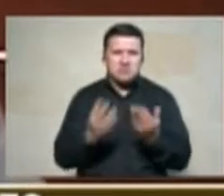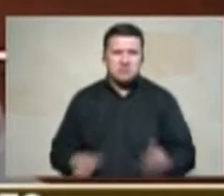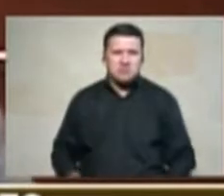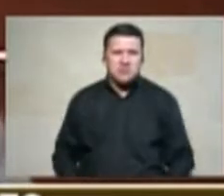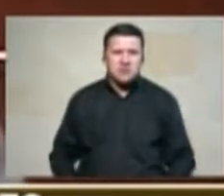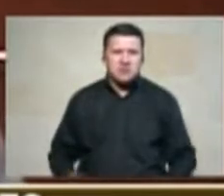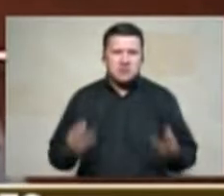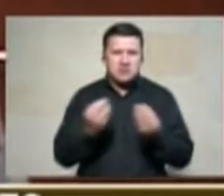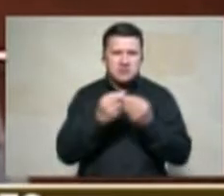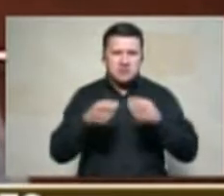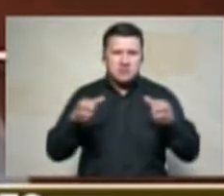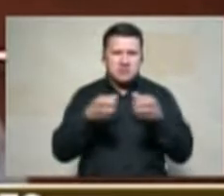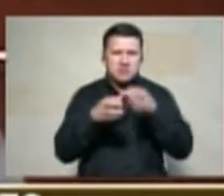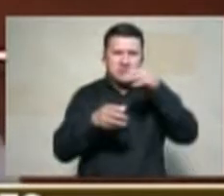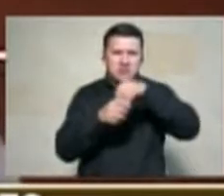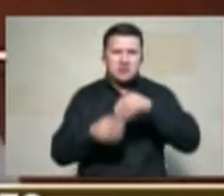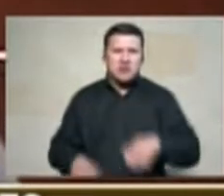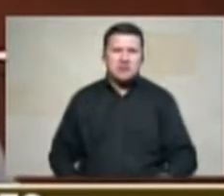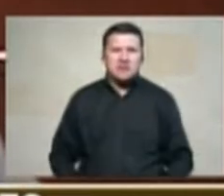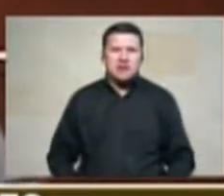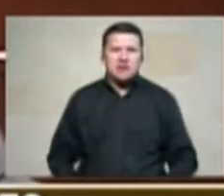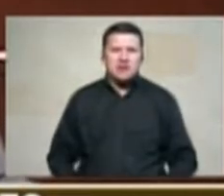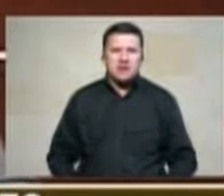personajes como los que les mostré aquí